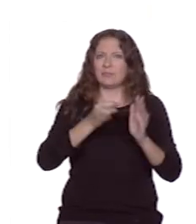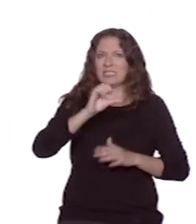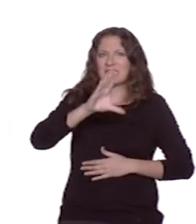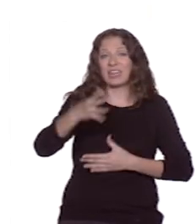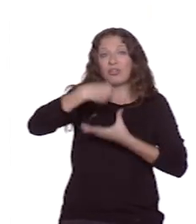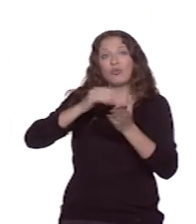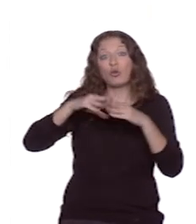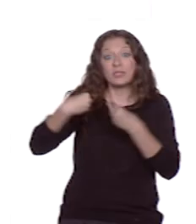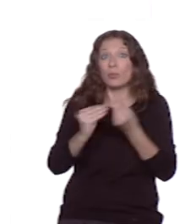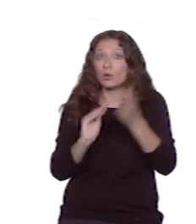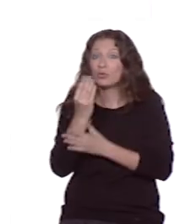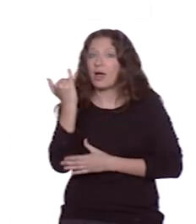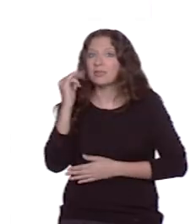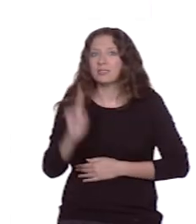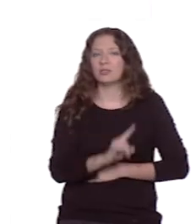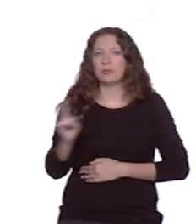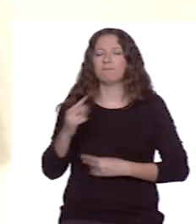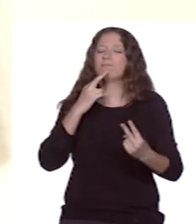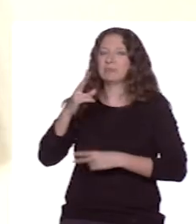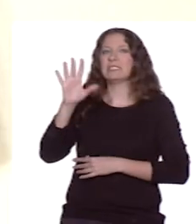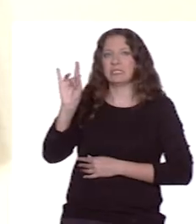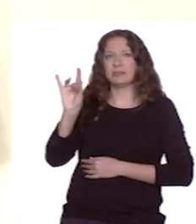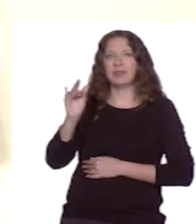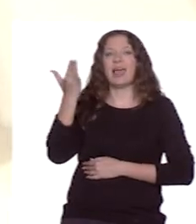Sí. Incluye una ayuda a través del menú